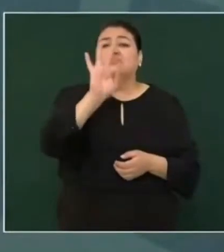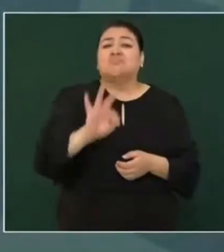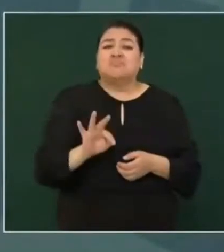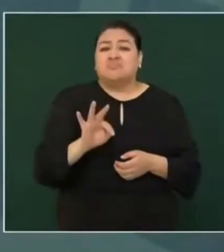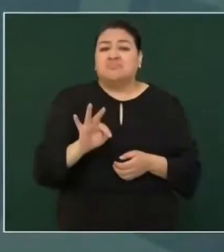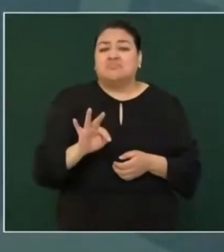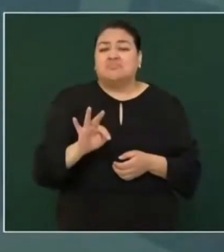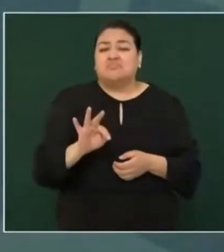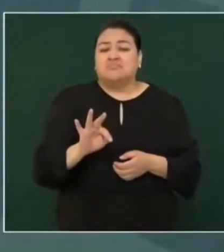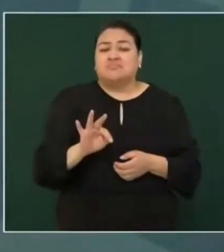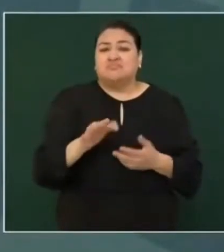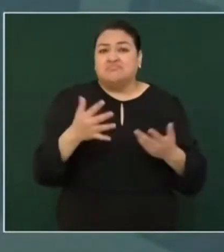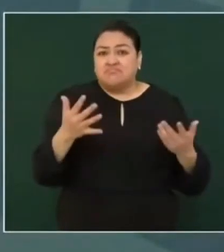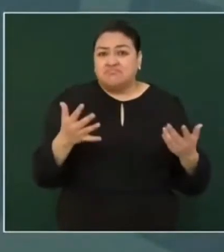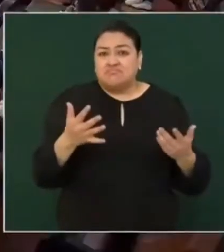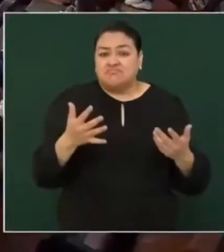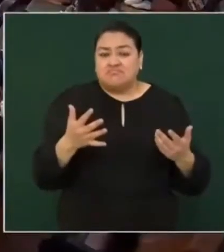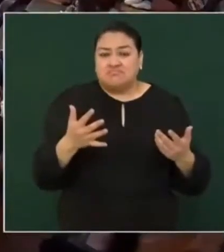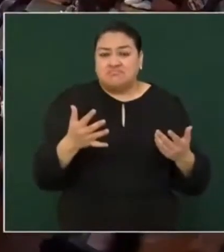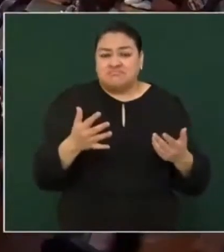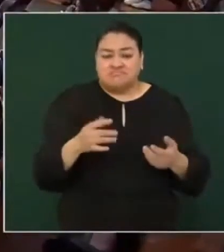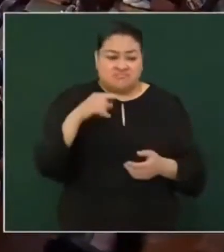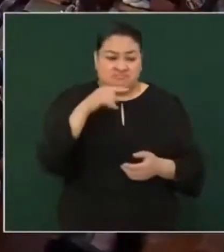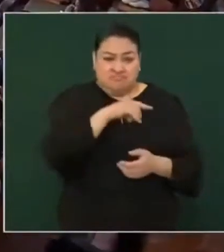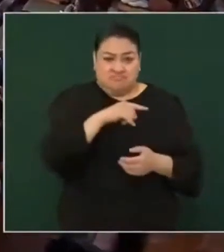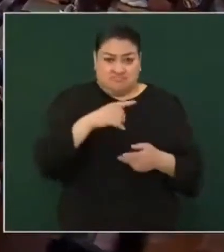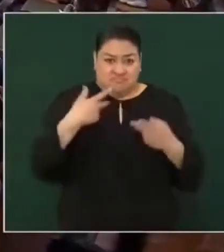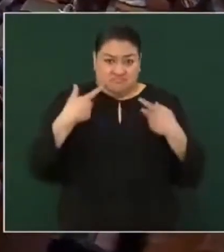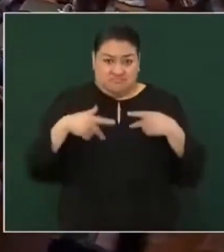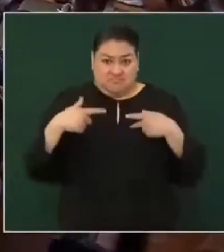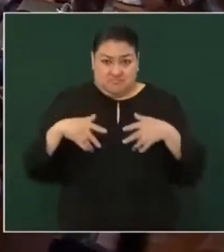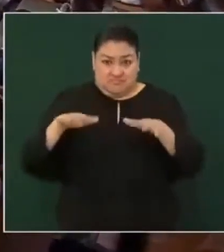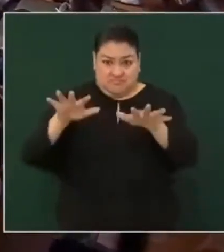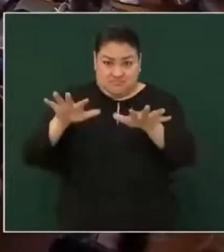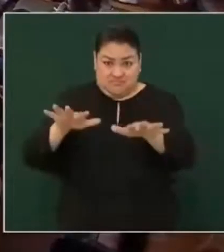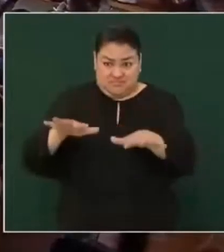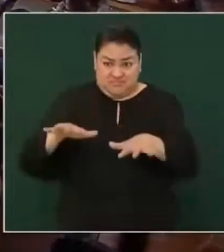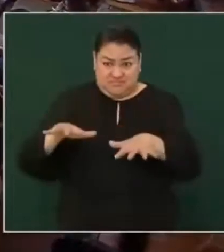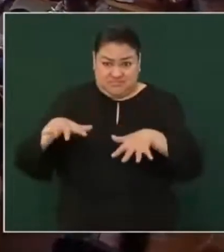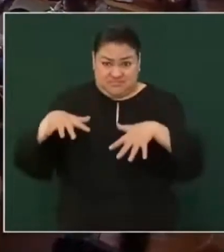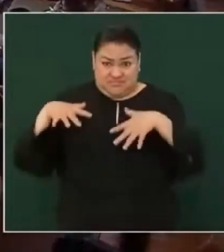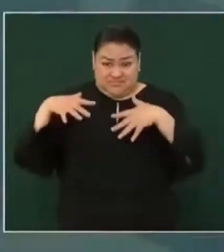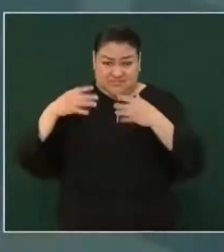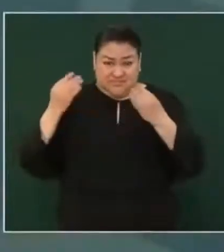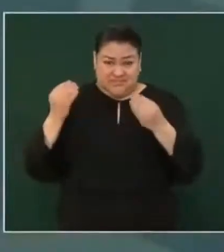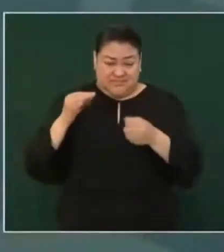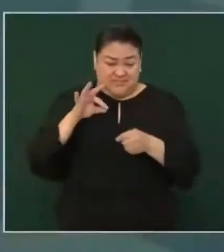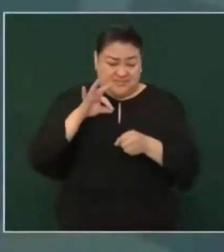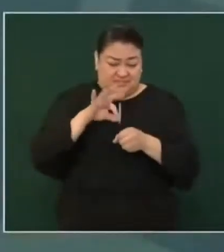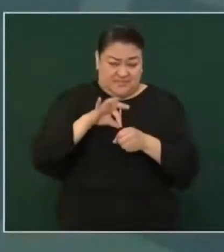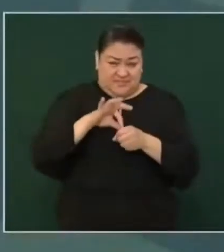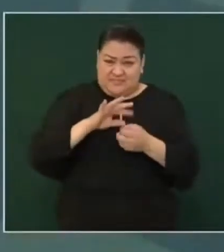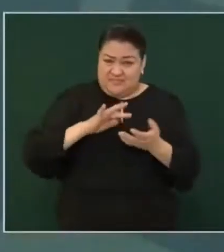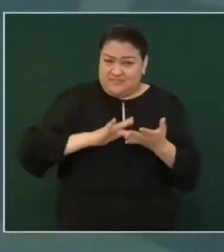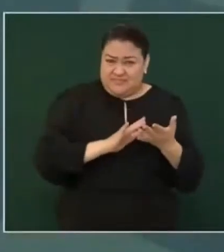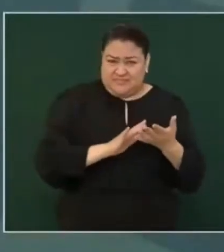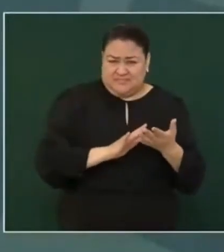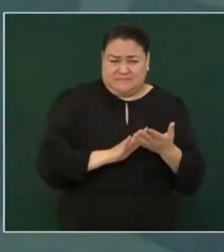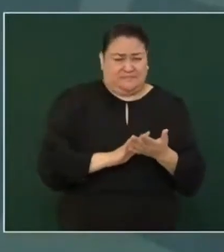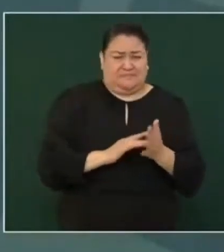¿y ustedes creen que votaron así millones? No